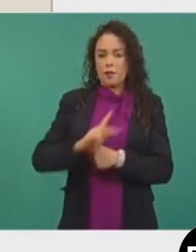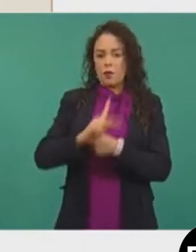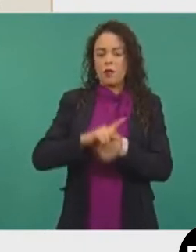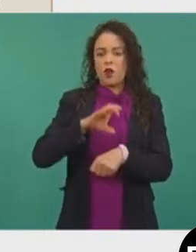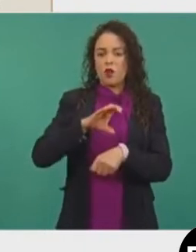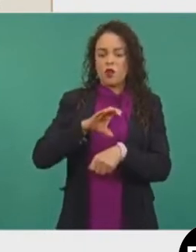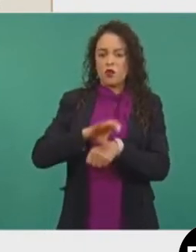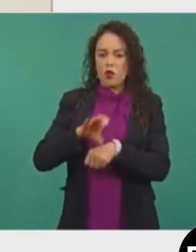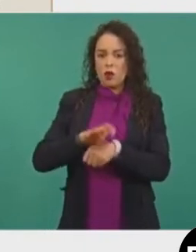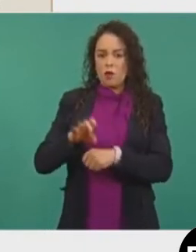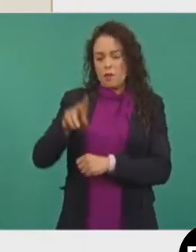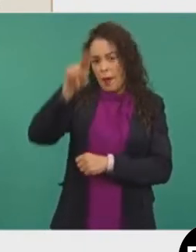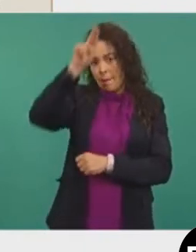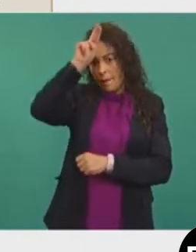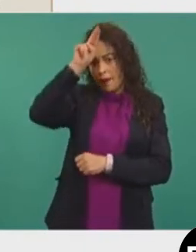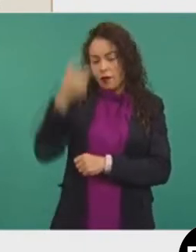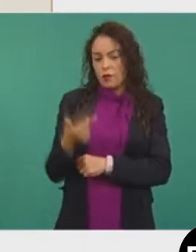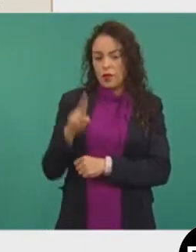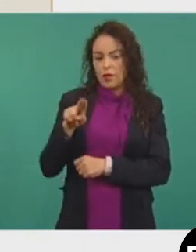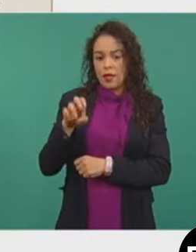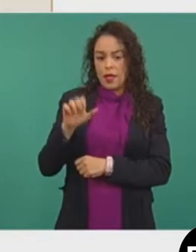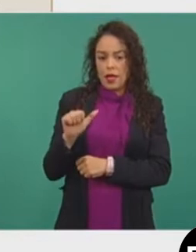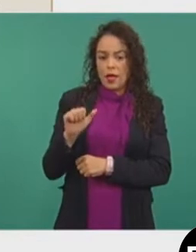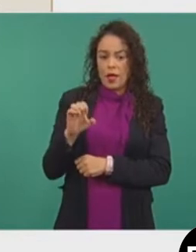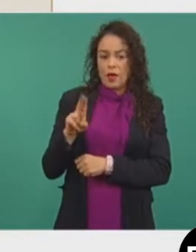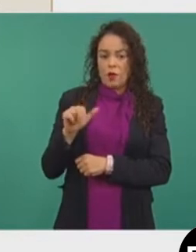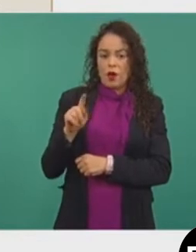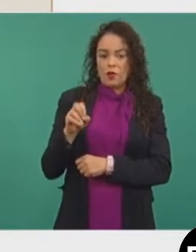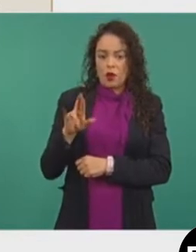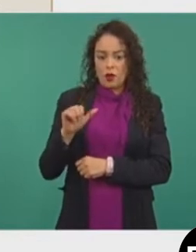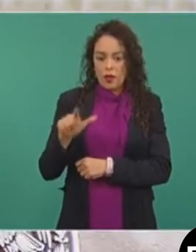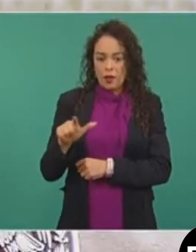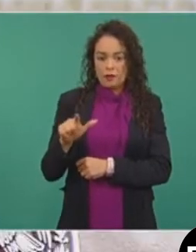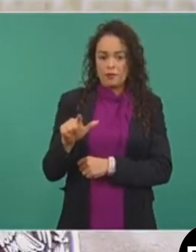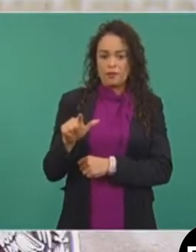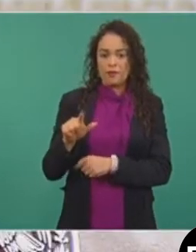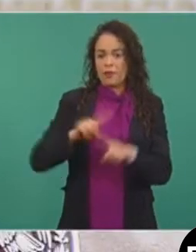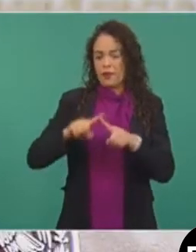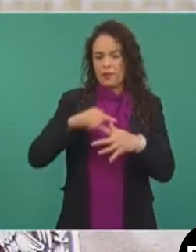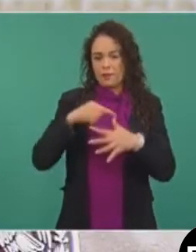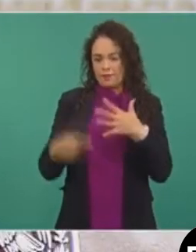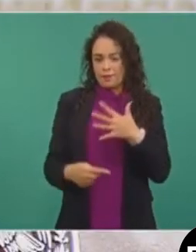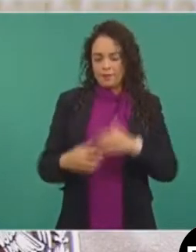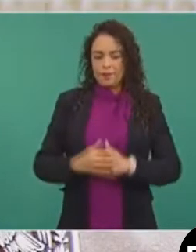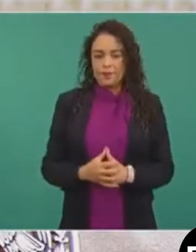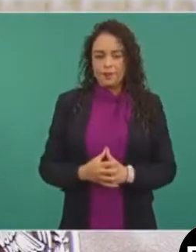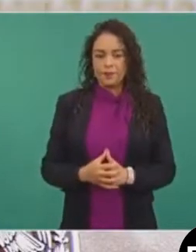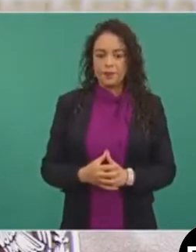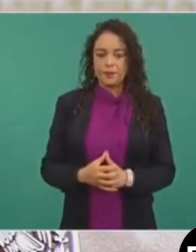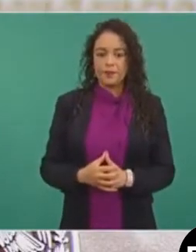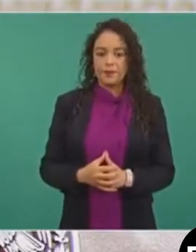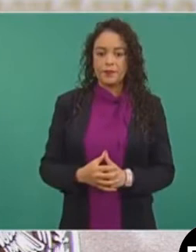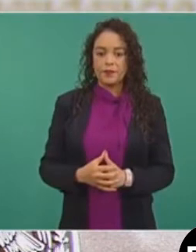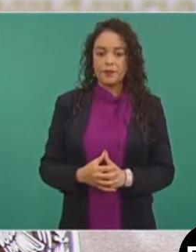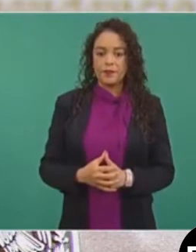Guinea Ecuatorial, Ucrania, entre otros. Adelante. Y esta trayectoria, que